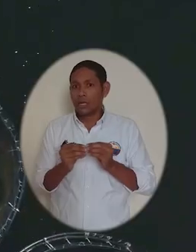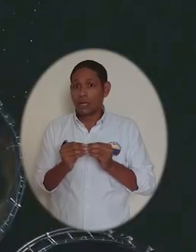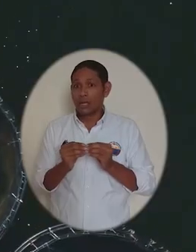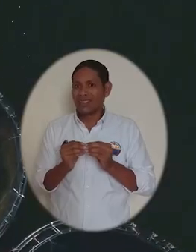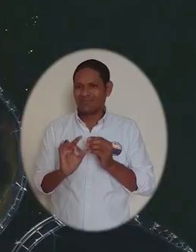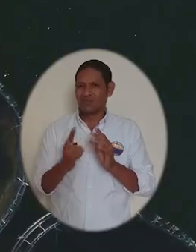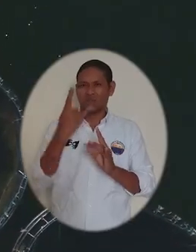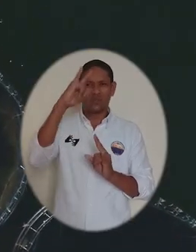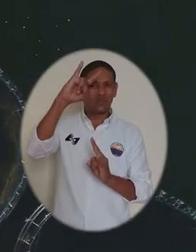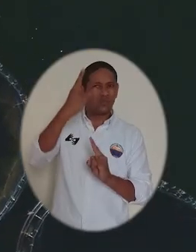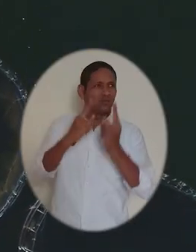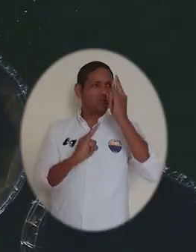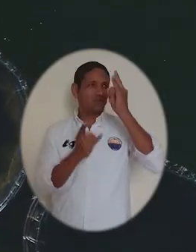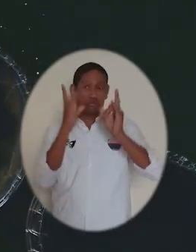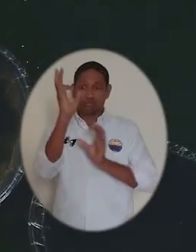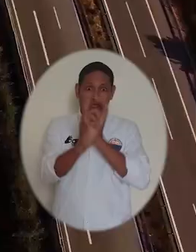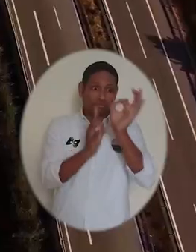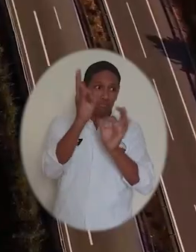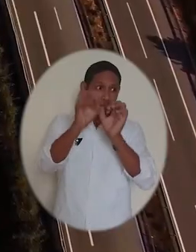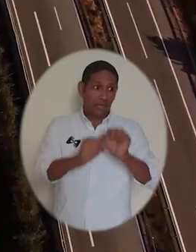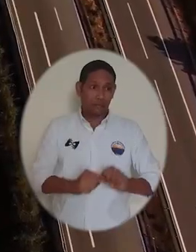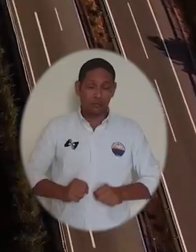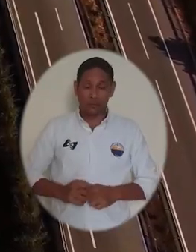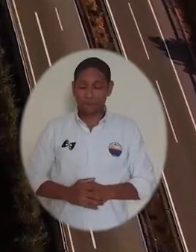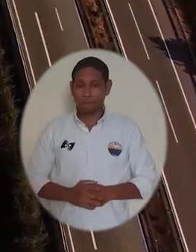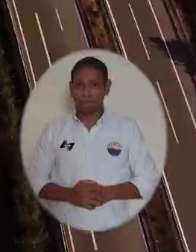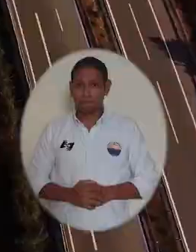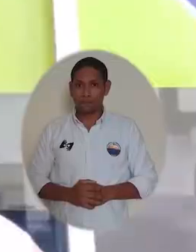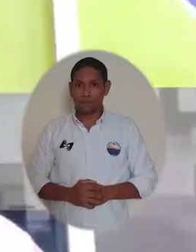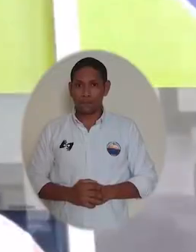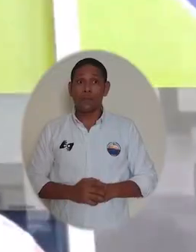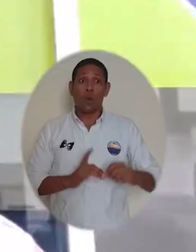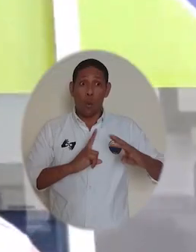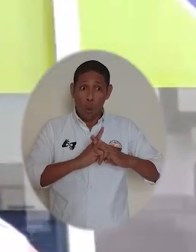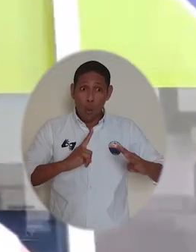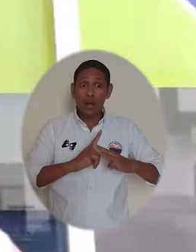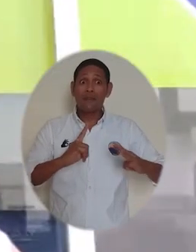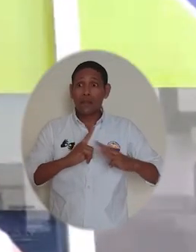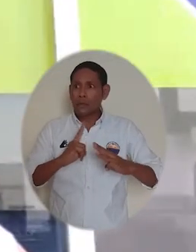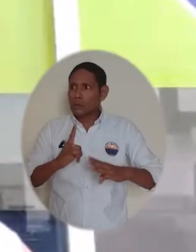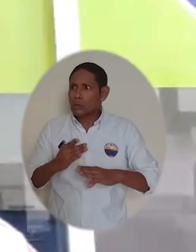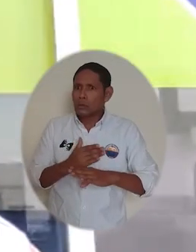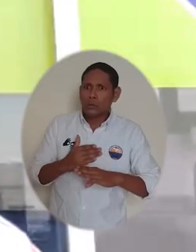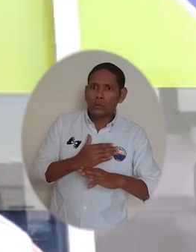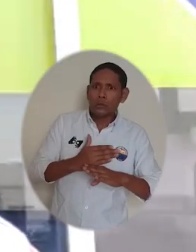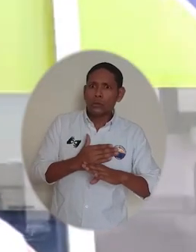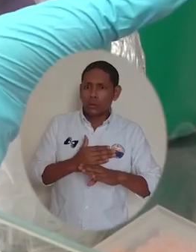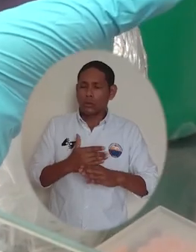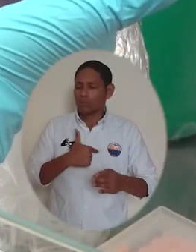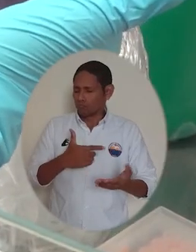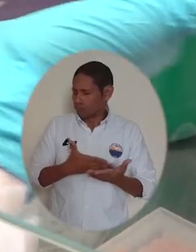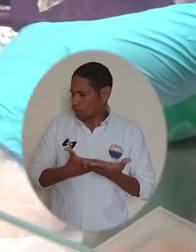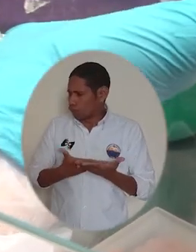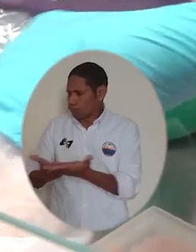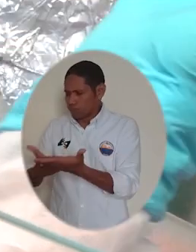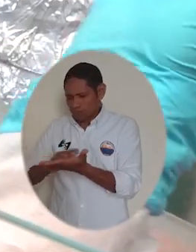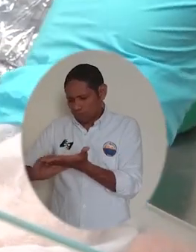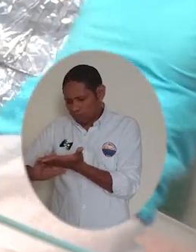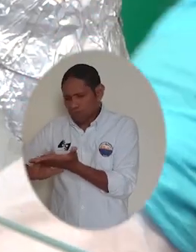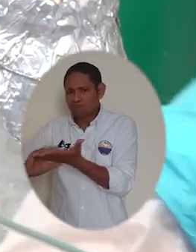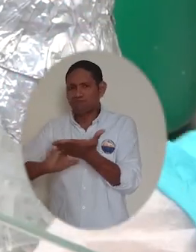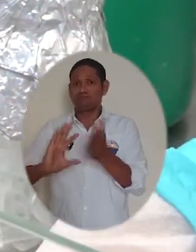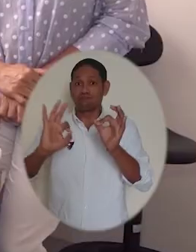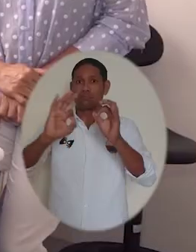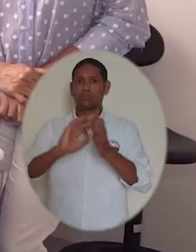en el área de la conservación de la biodiversidad. La Universidad del Magdalena está dando soluciones reales a esta problemática